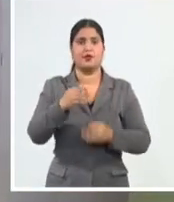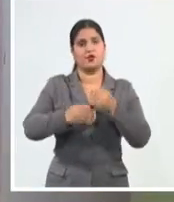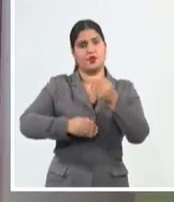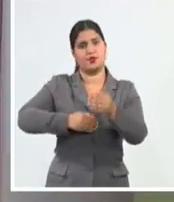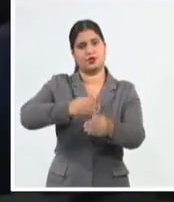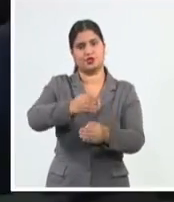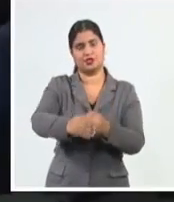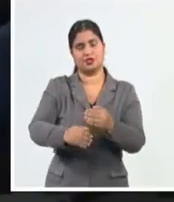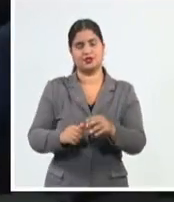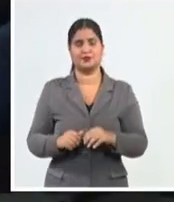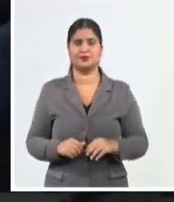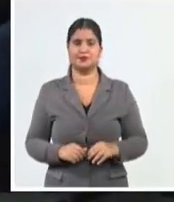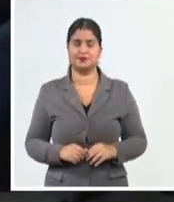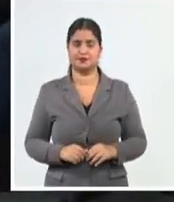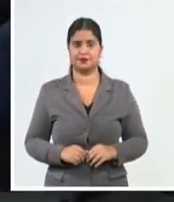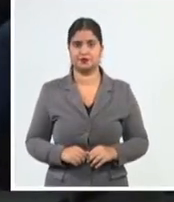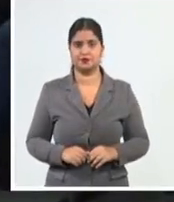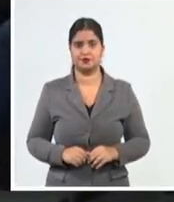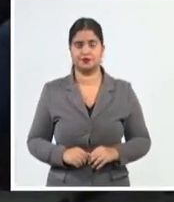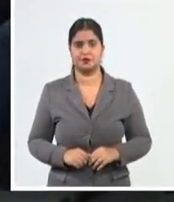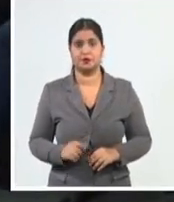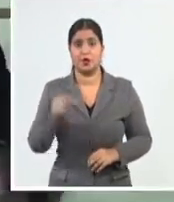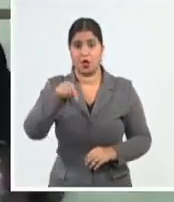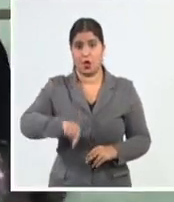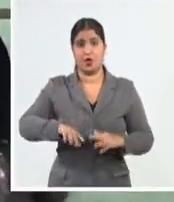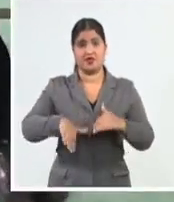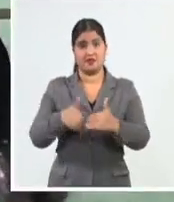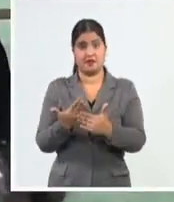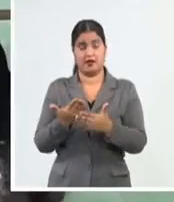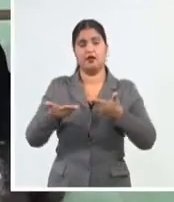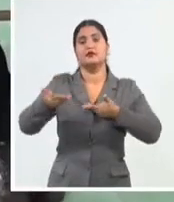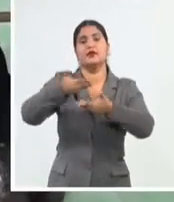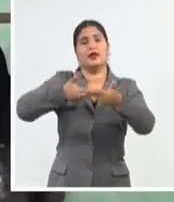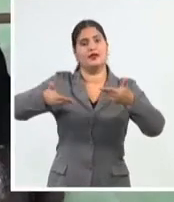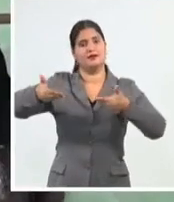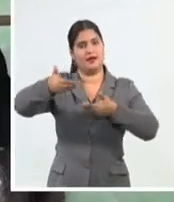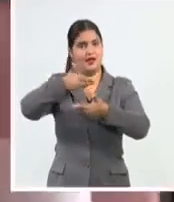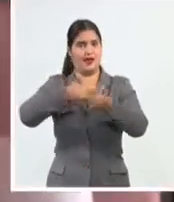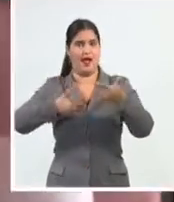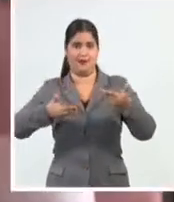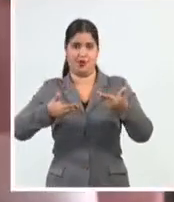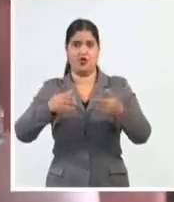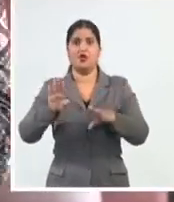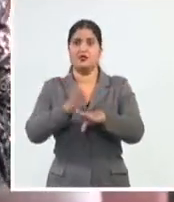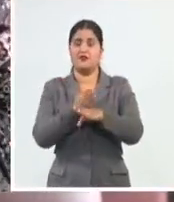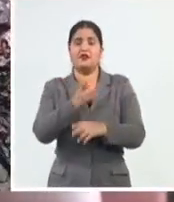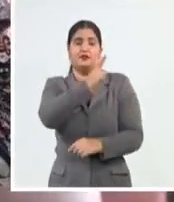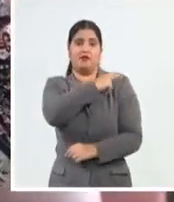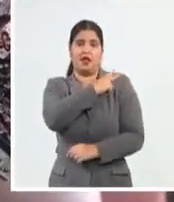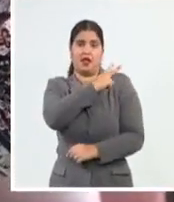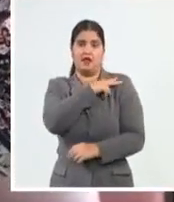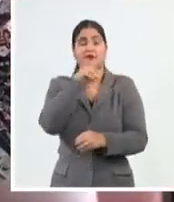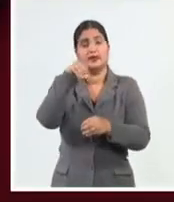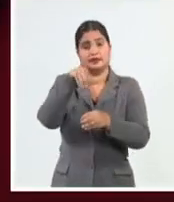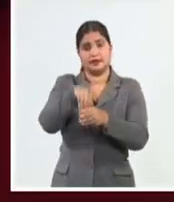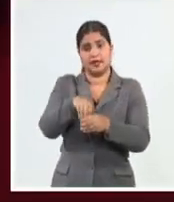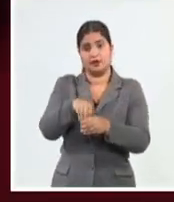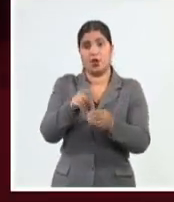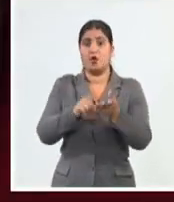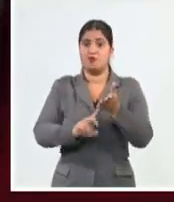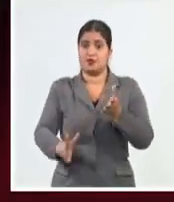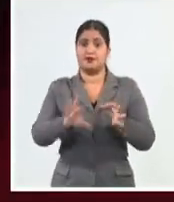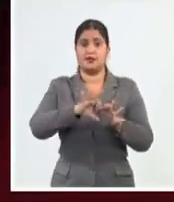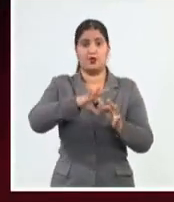baracuenses. La jornada se caracterizó por el intercambio con los delegados de circunsticciones y directivos del territorio. Se recabó la